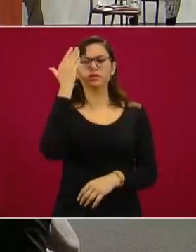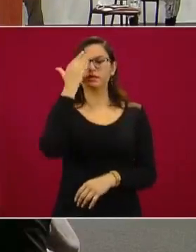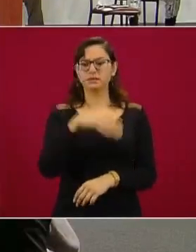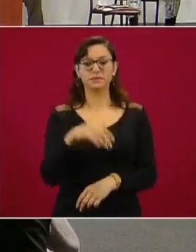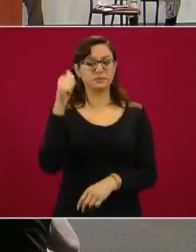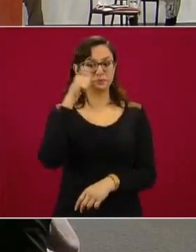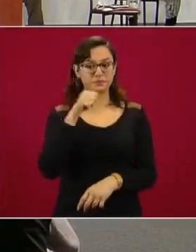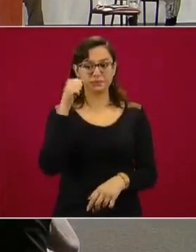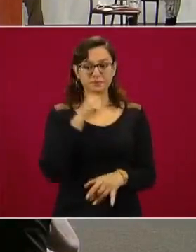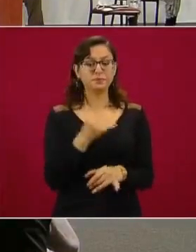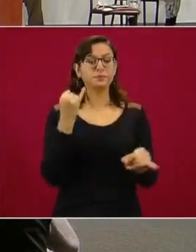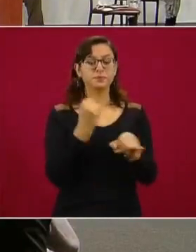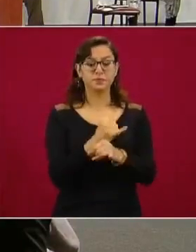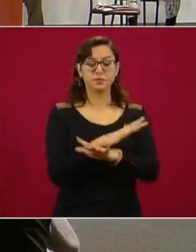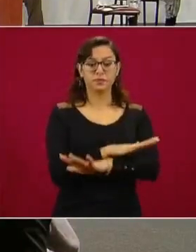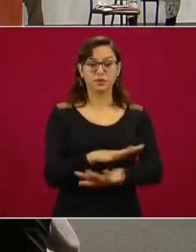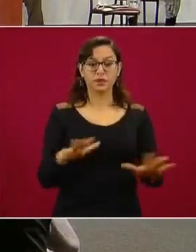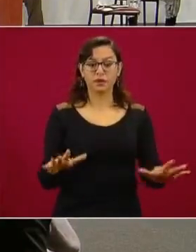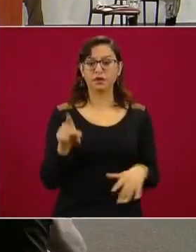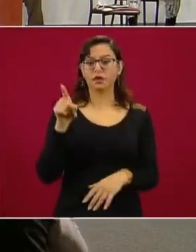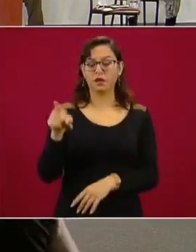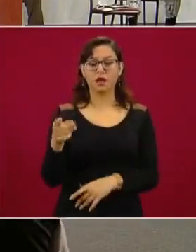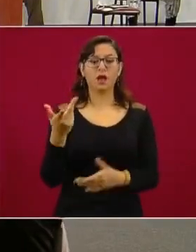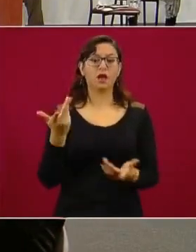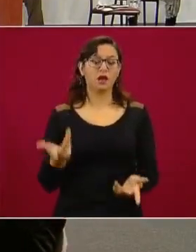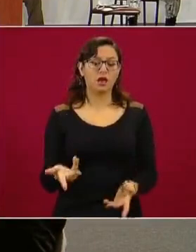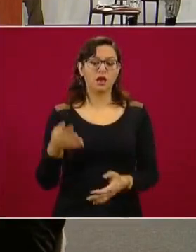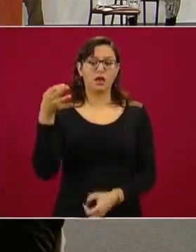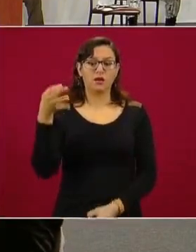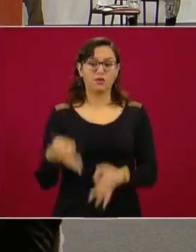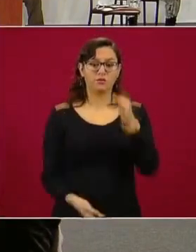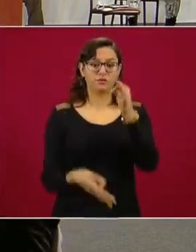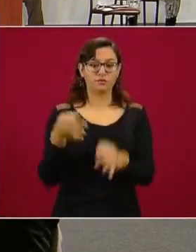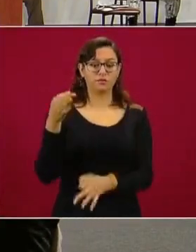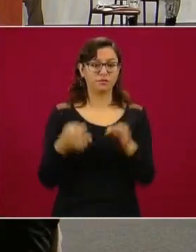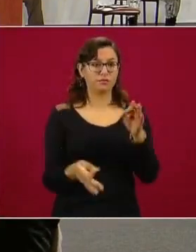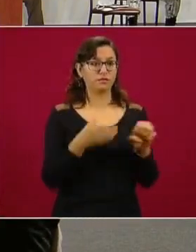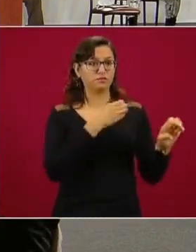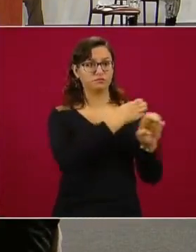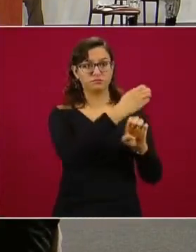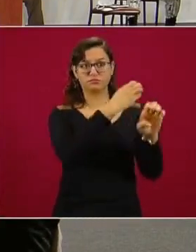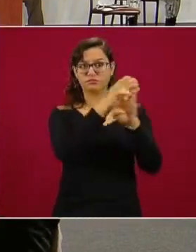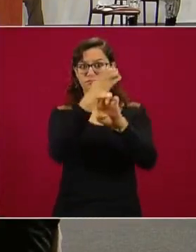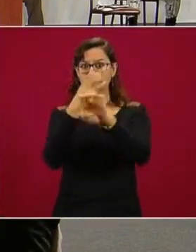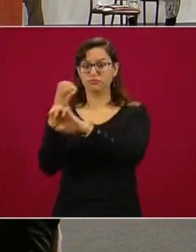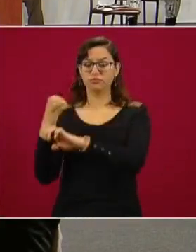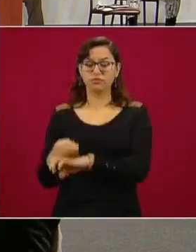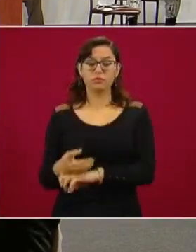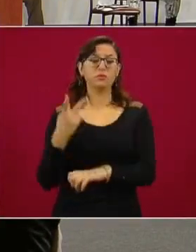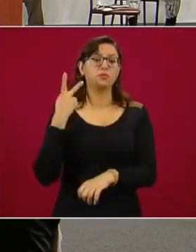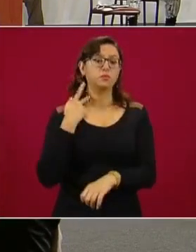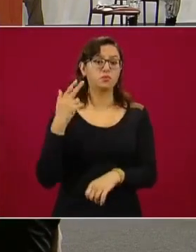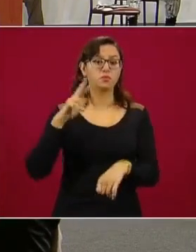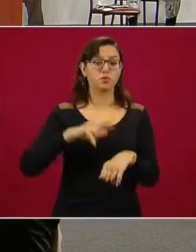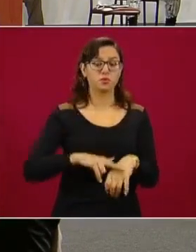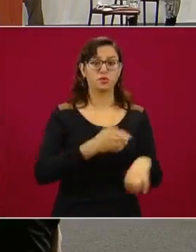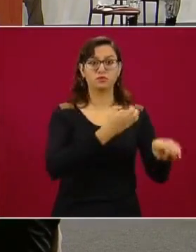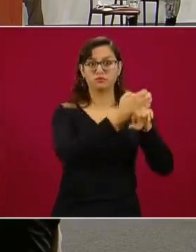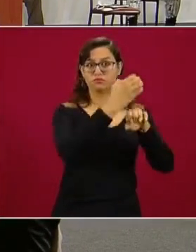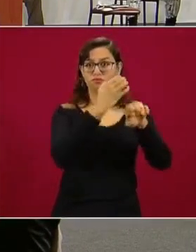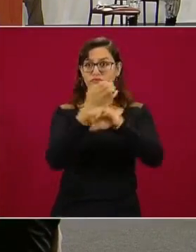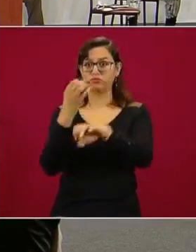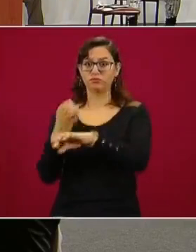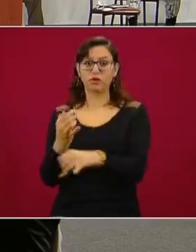es proporcionada por las fiscalías generales de los estados o procuradurías estatales,